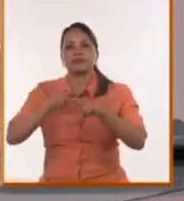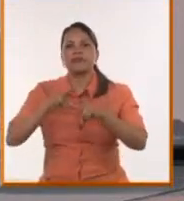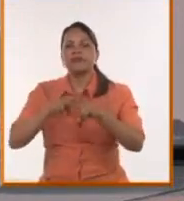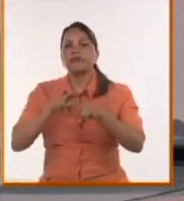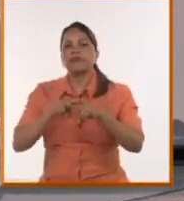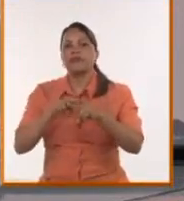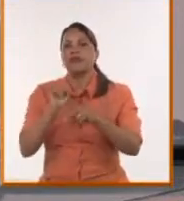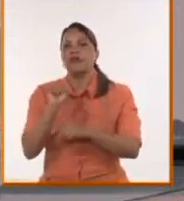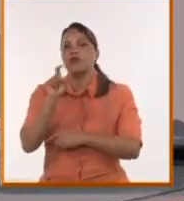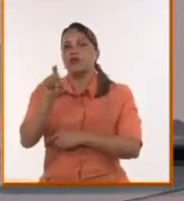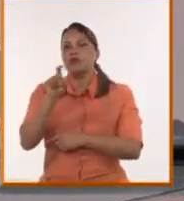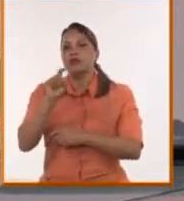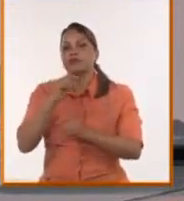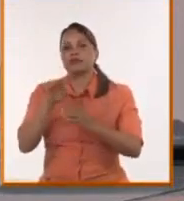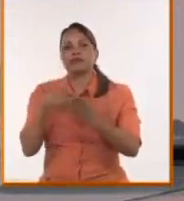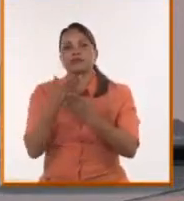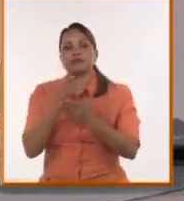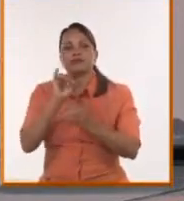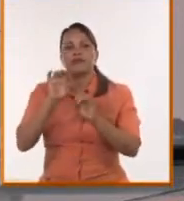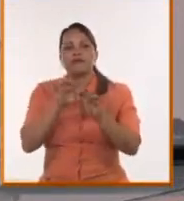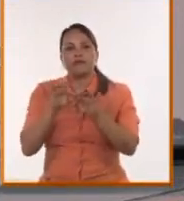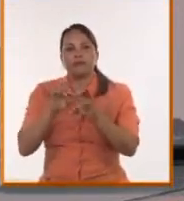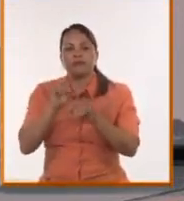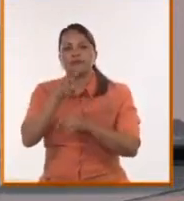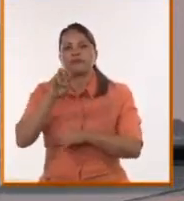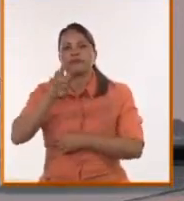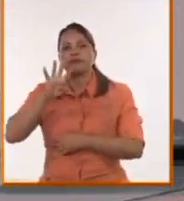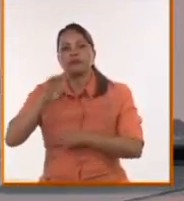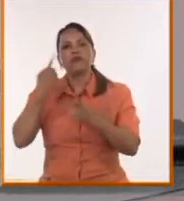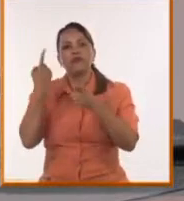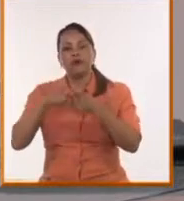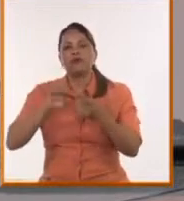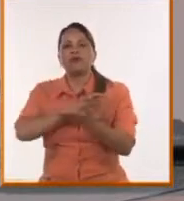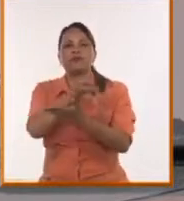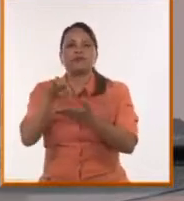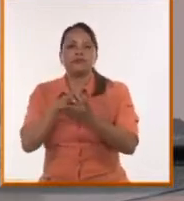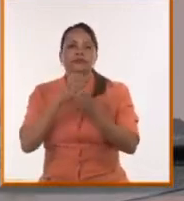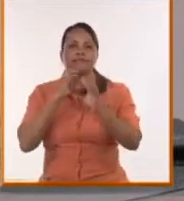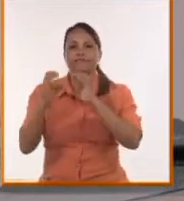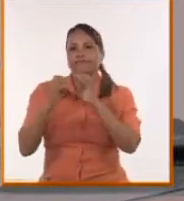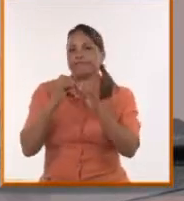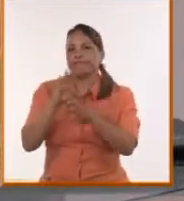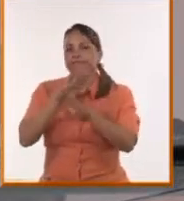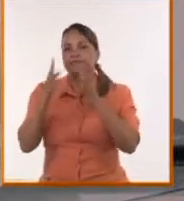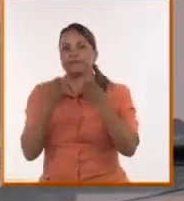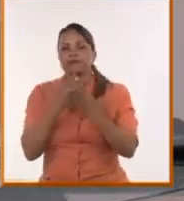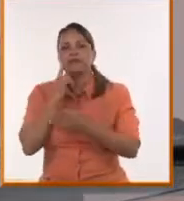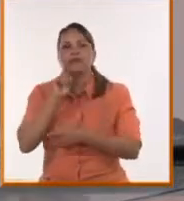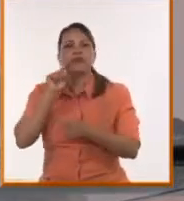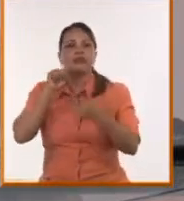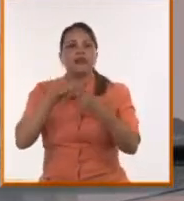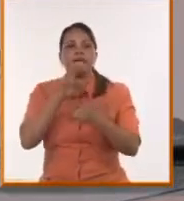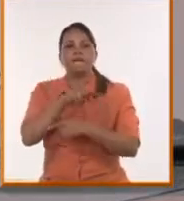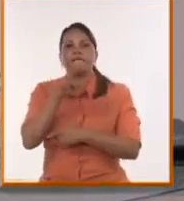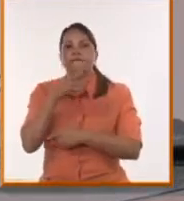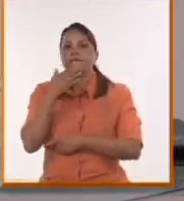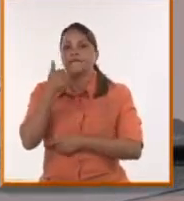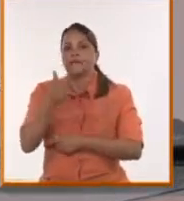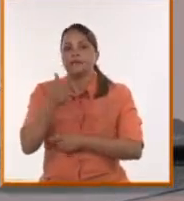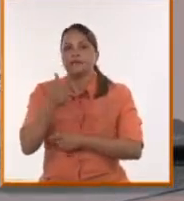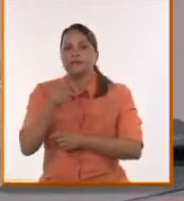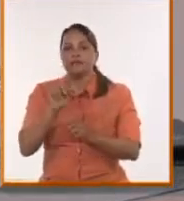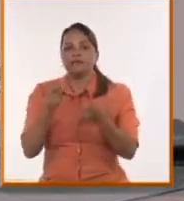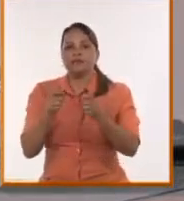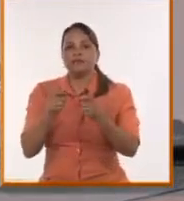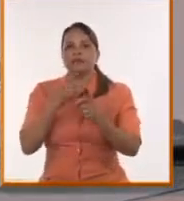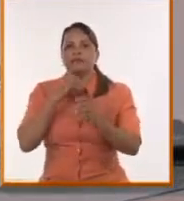penúltima jornada informática 2024, otro espacio para la concertación, para la búsqueda de los mejores canales también, para